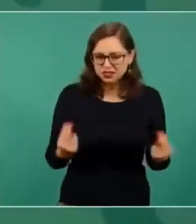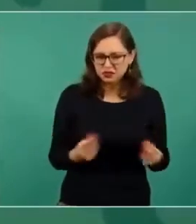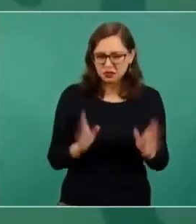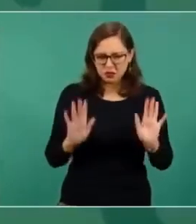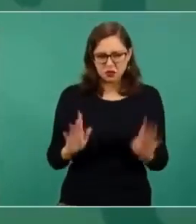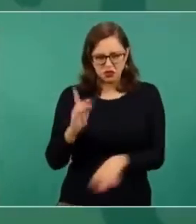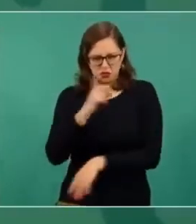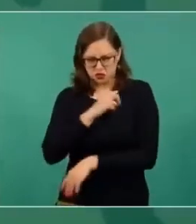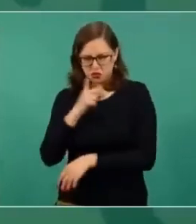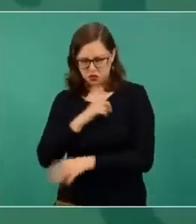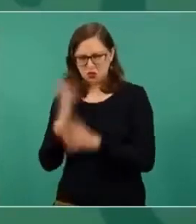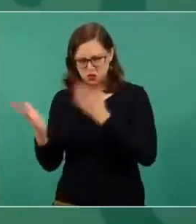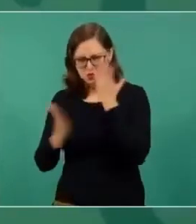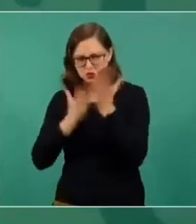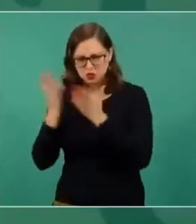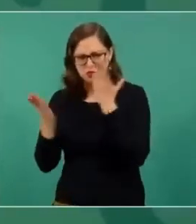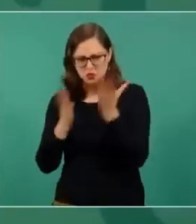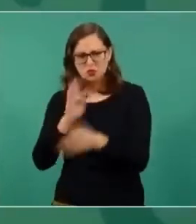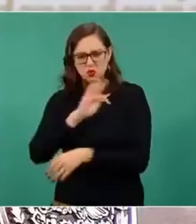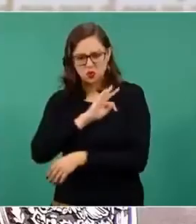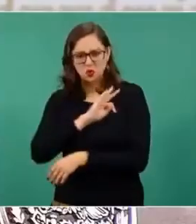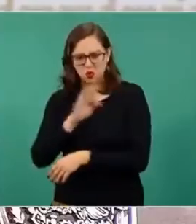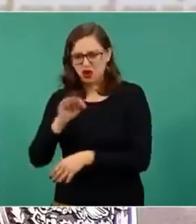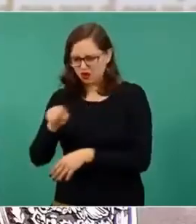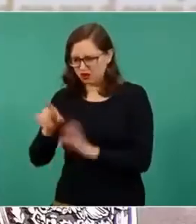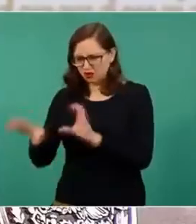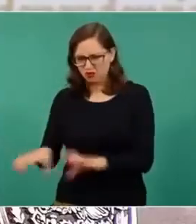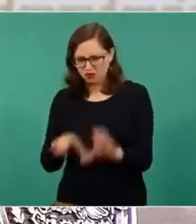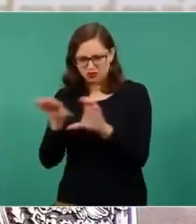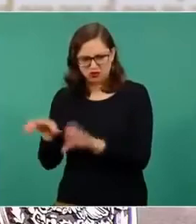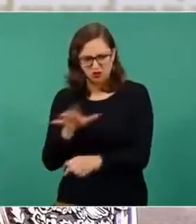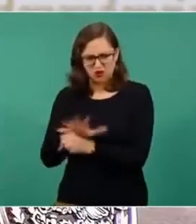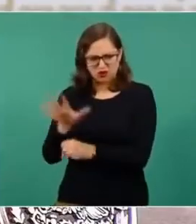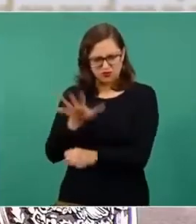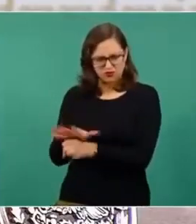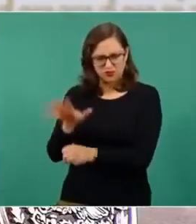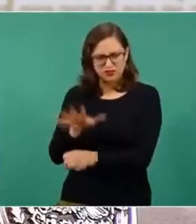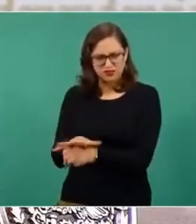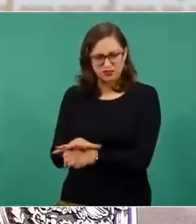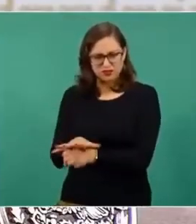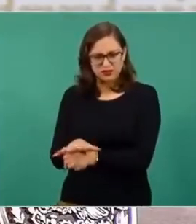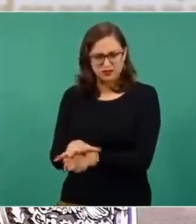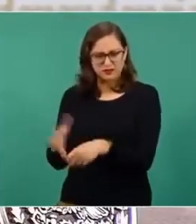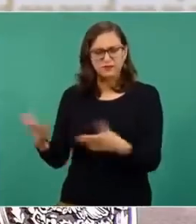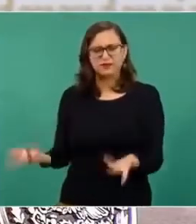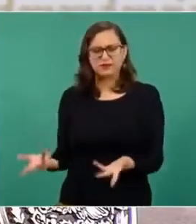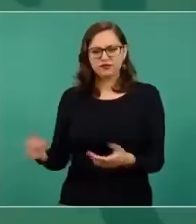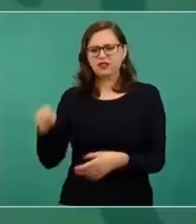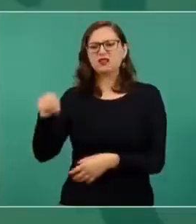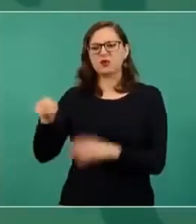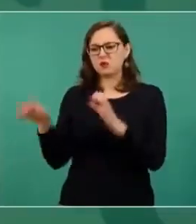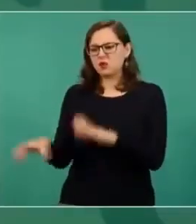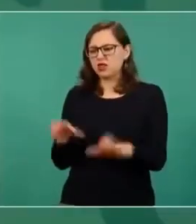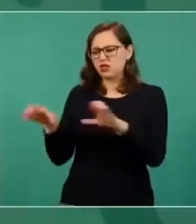estudia. También son los aparatos diseñados no sé por quién,